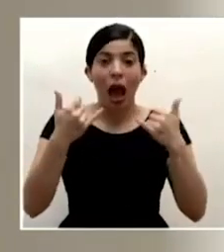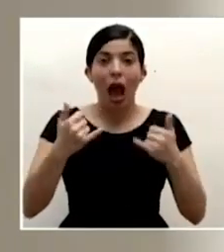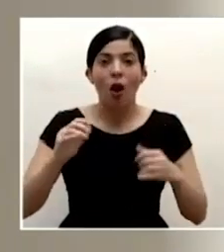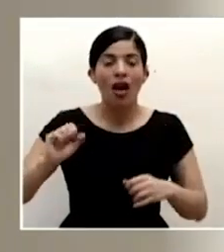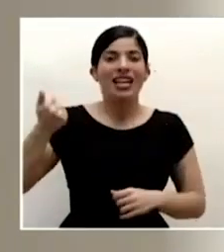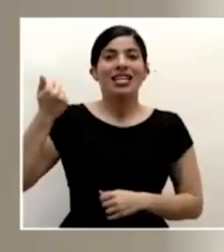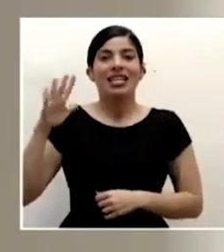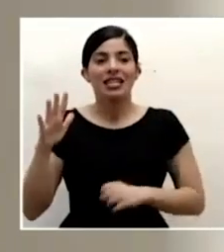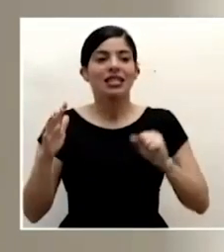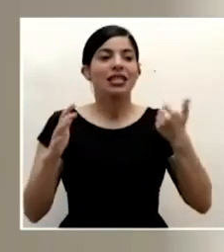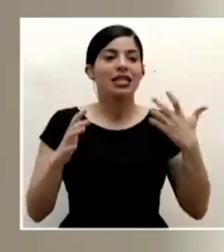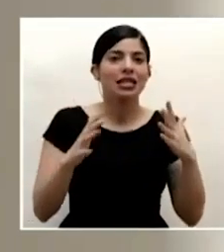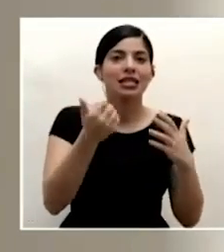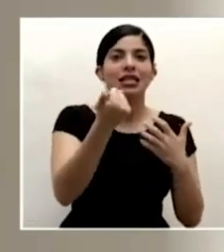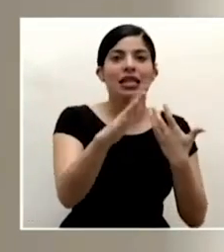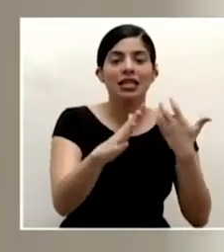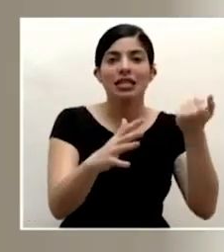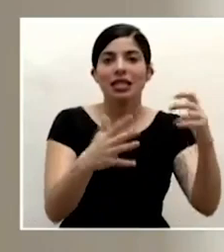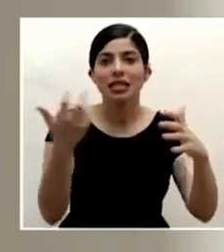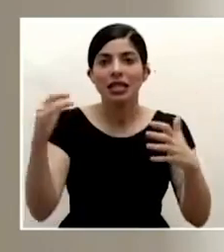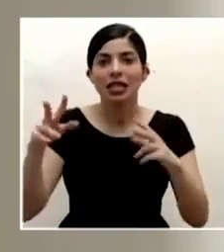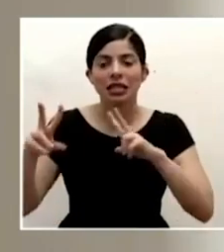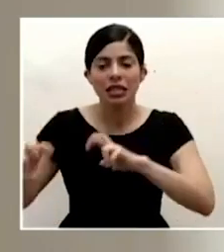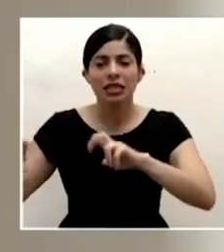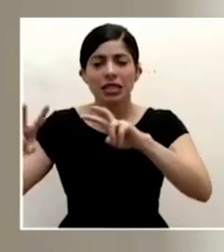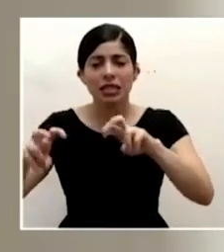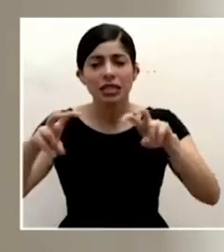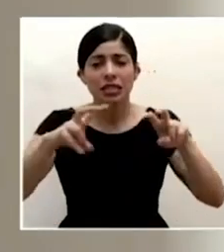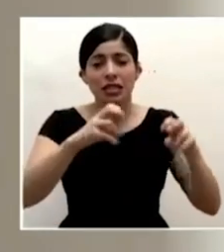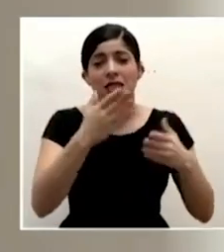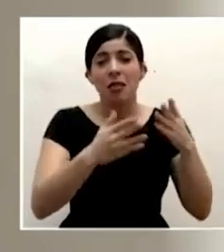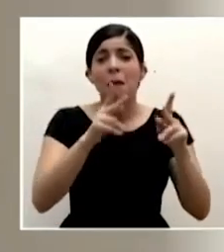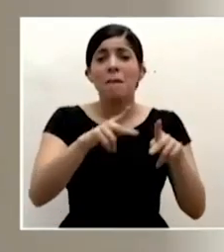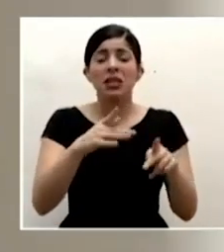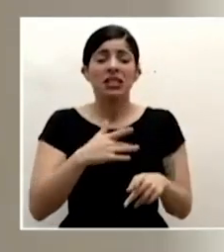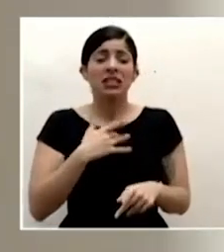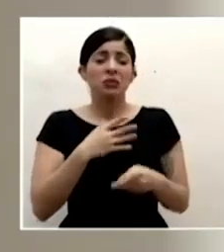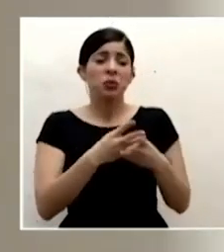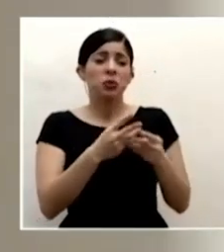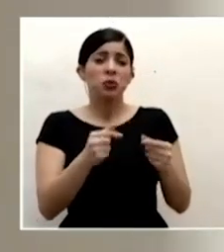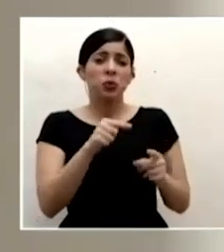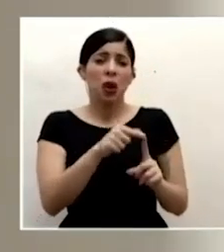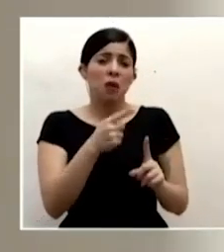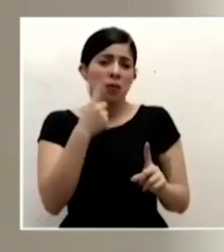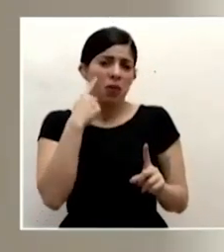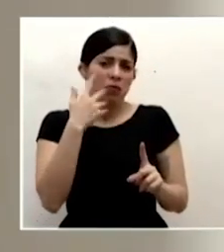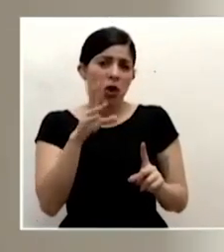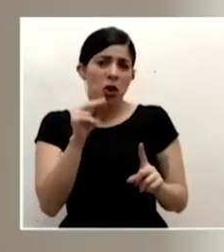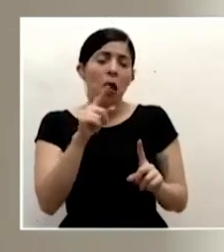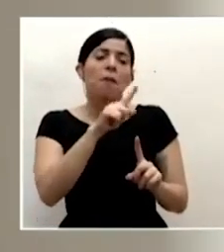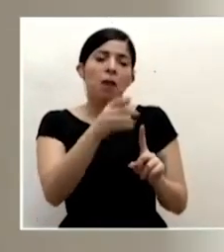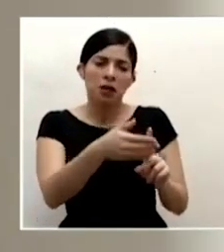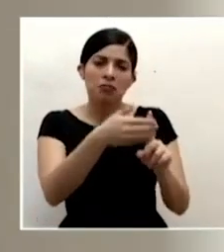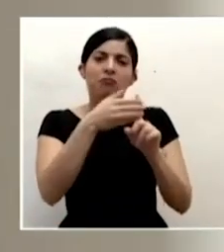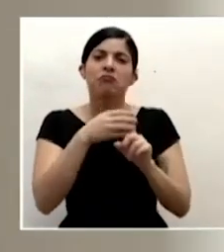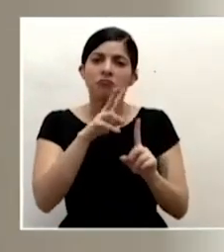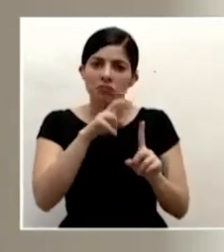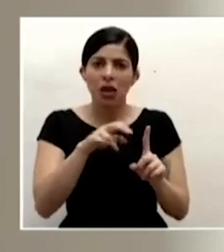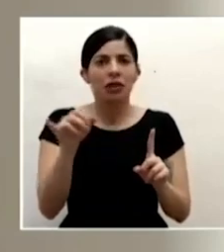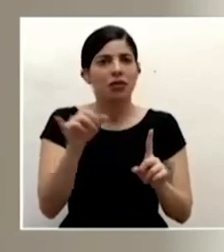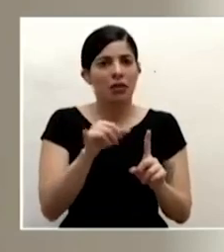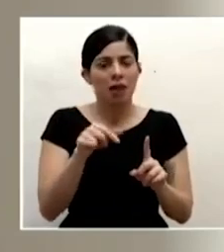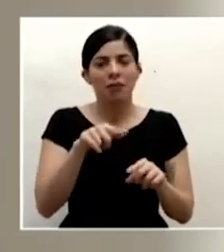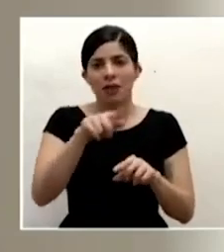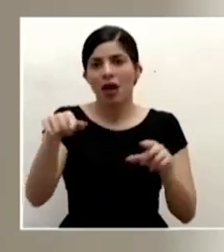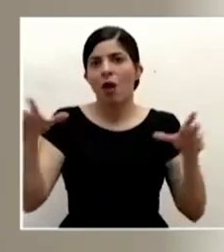tener síntomas muy leves que tal vez no califican como un caso sospechoso pero que ahí también se pueden calificar tenemos también la vigilancia en